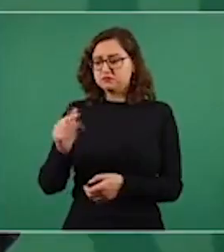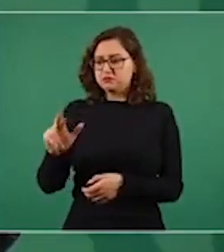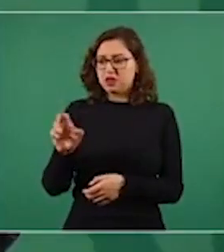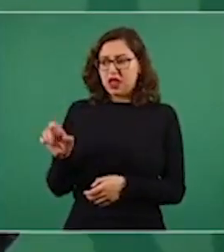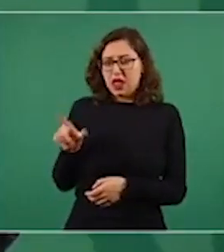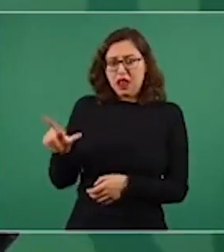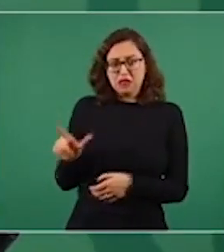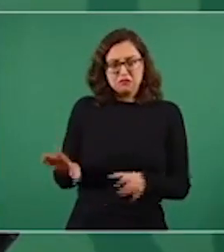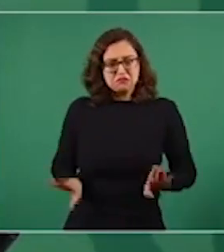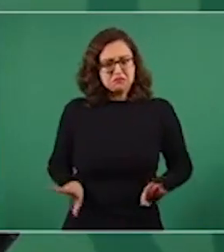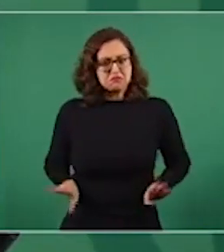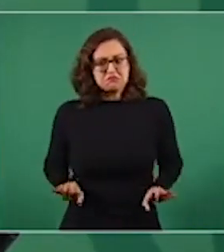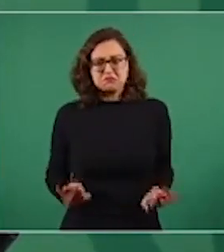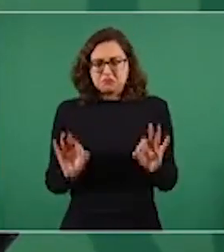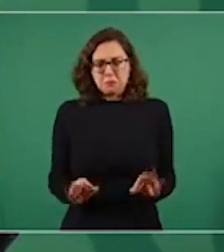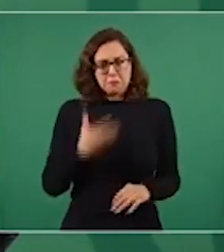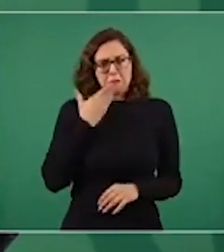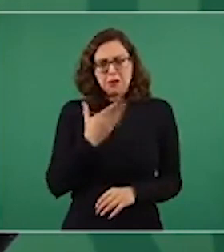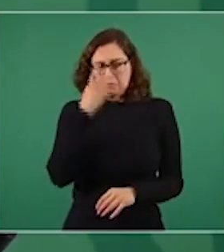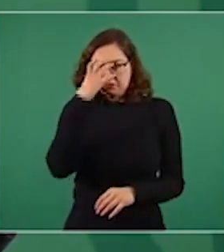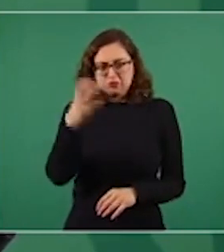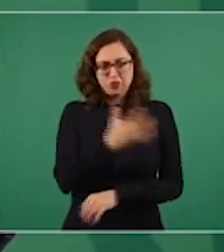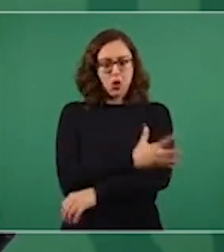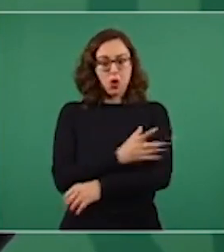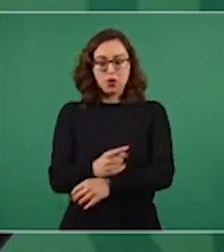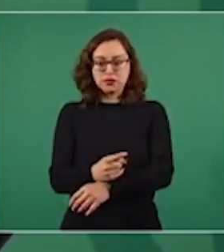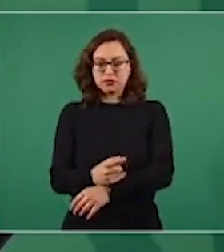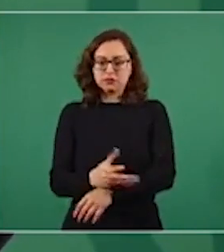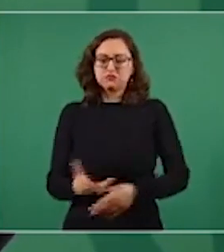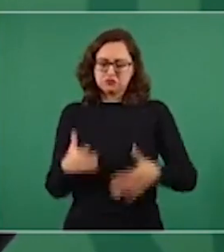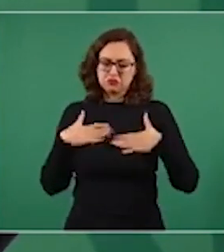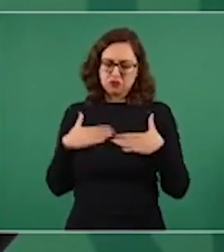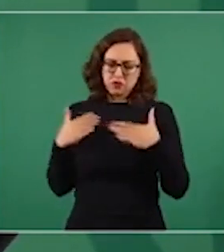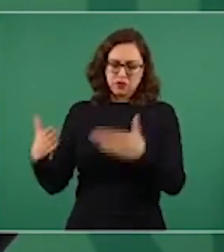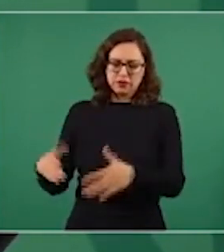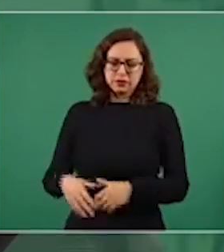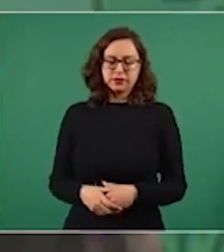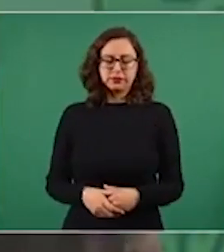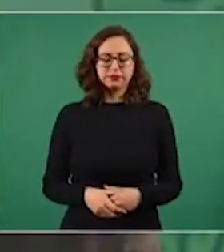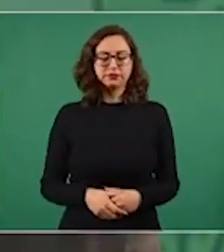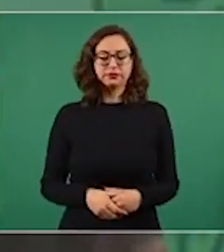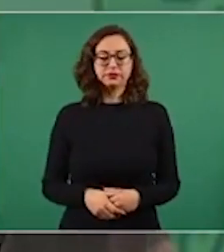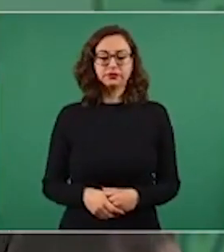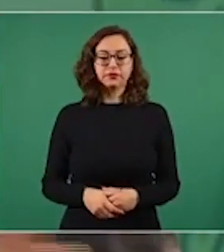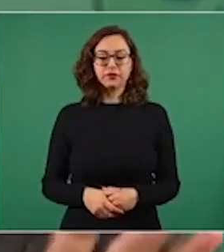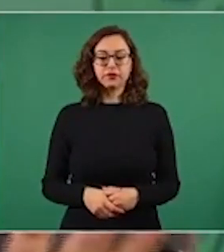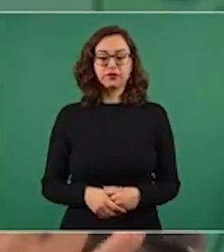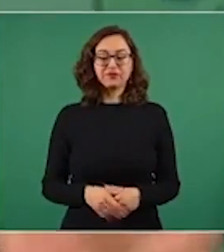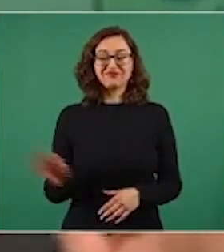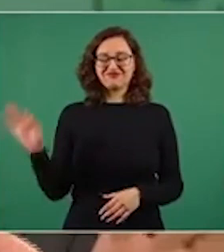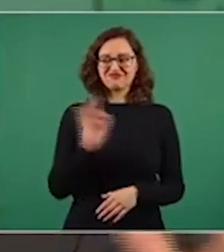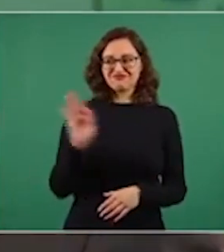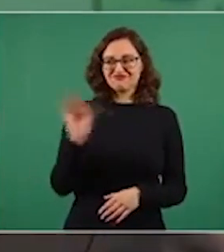honesta yo le tengo confianza si fuese otro